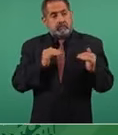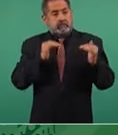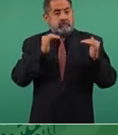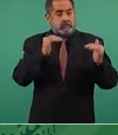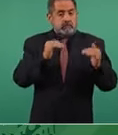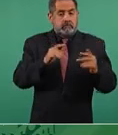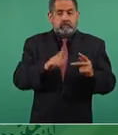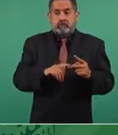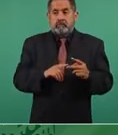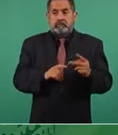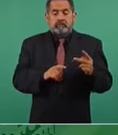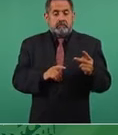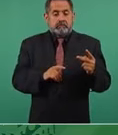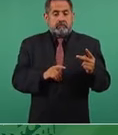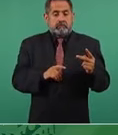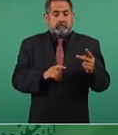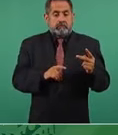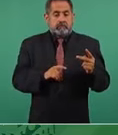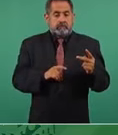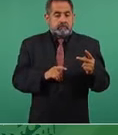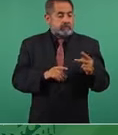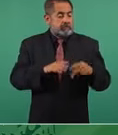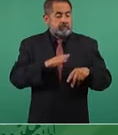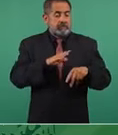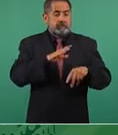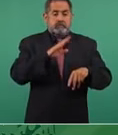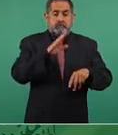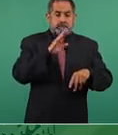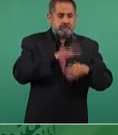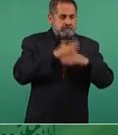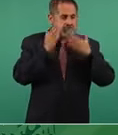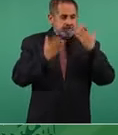los de mayor nivel académico.